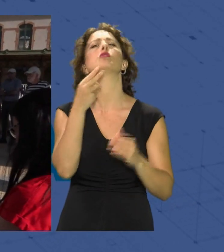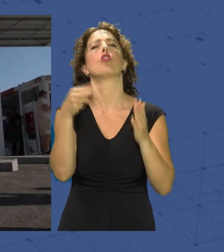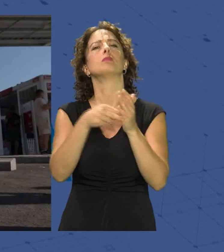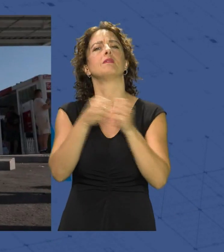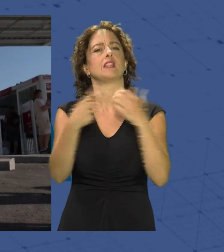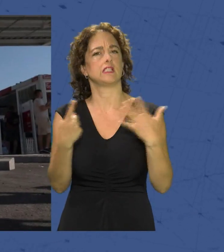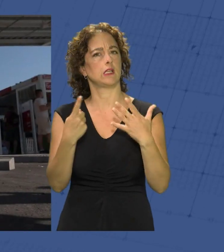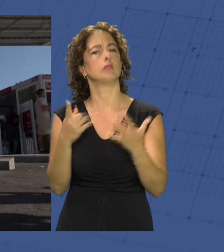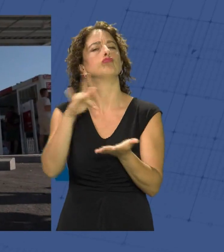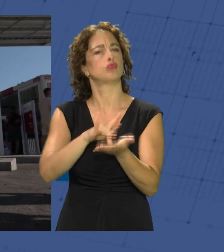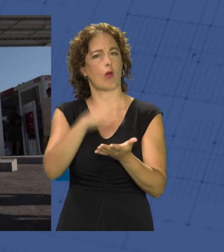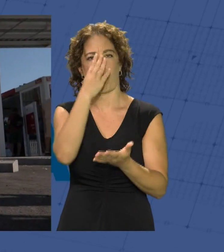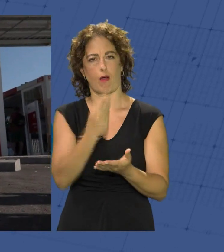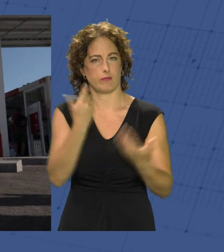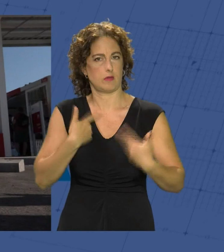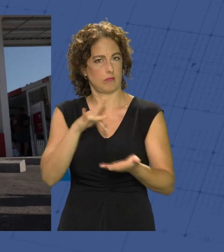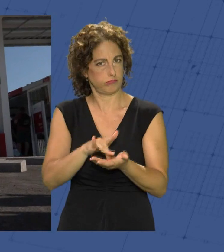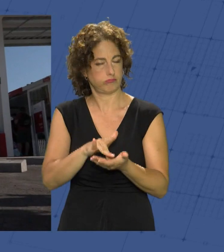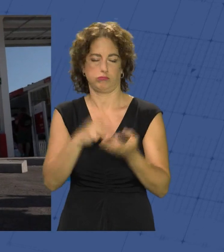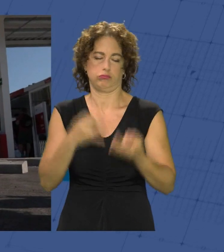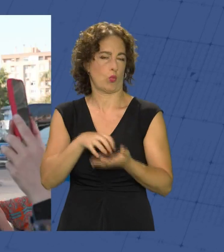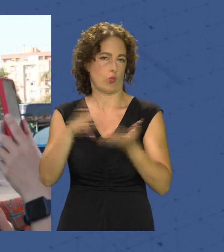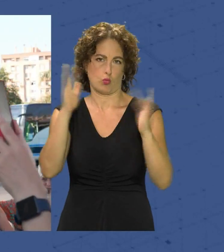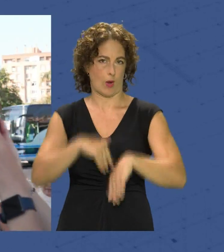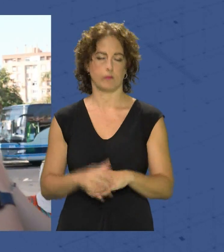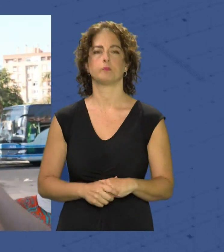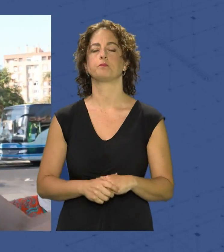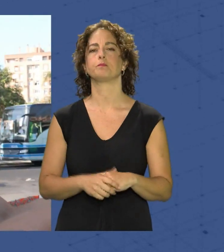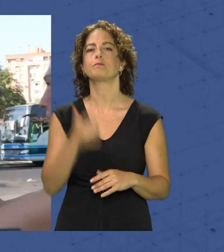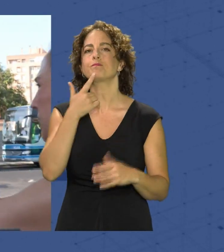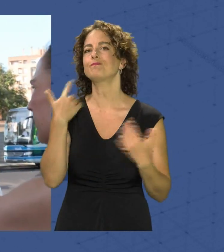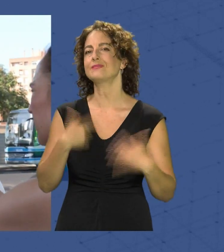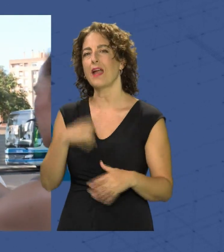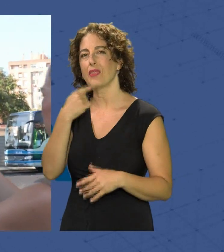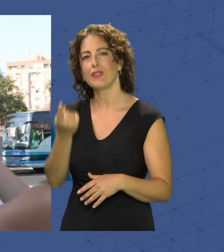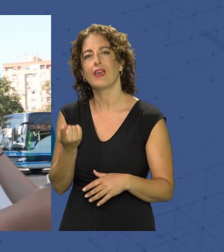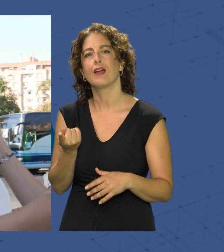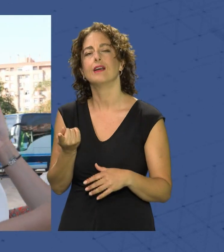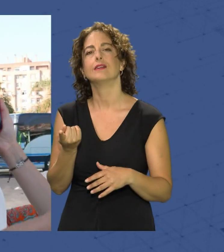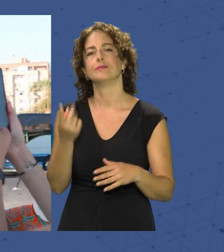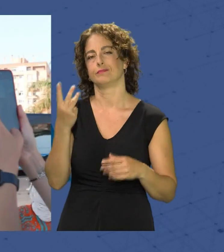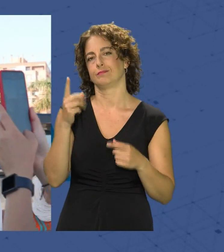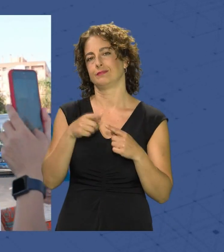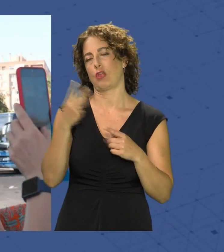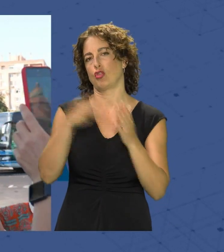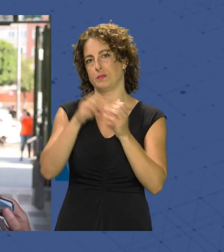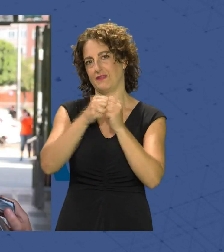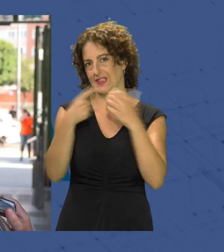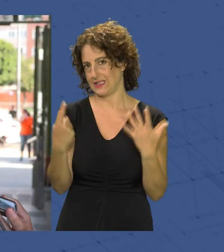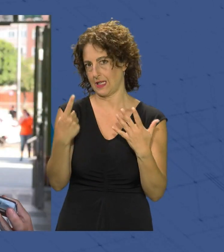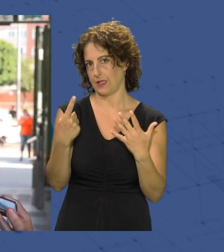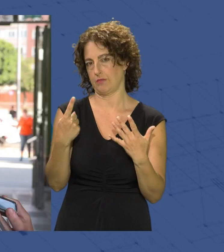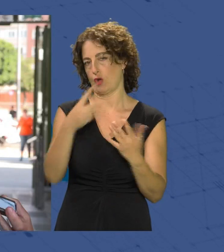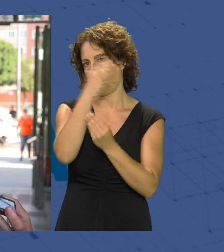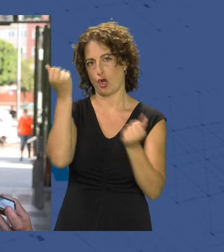fecha de llegada del AVE es indudable. Esto nos sitúa, como decía, y es lo más importante en que ese horizonte del 2026, no